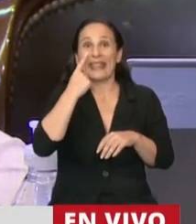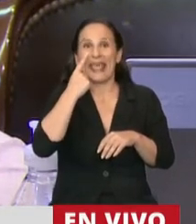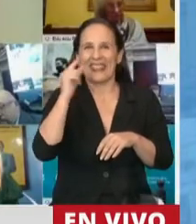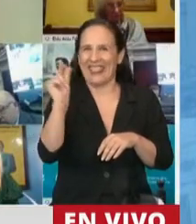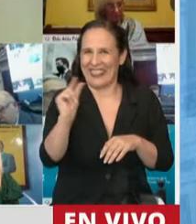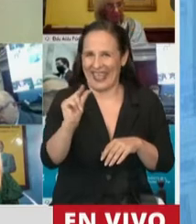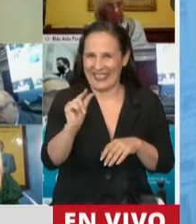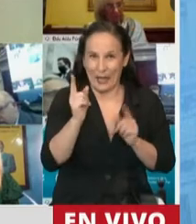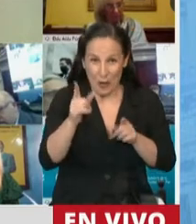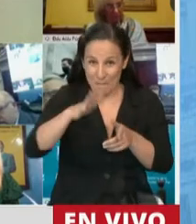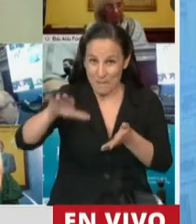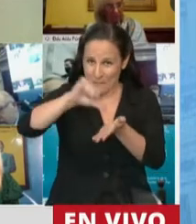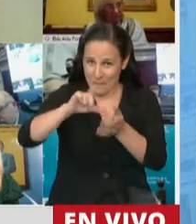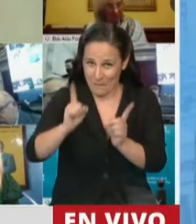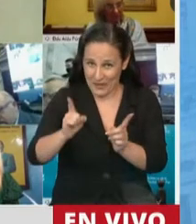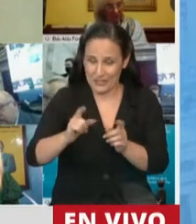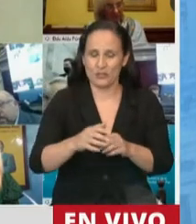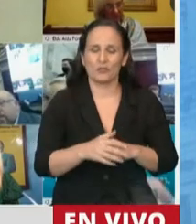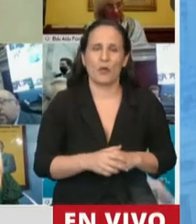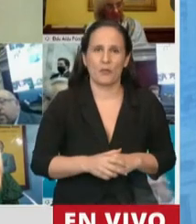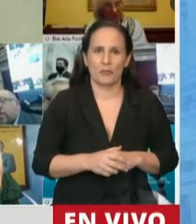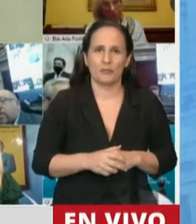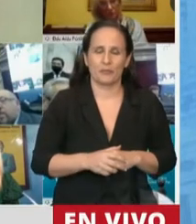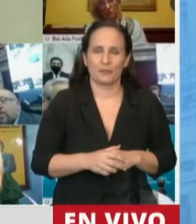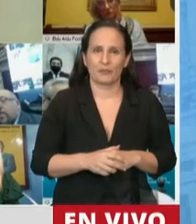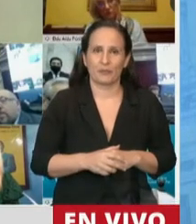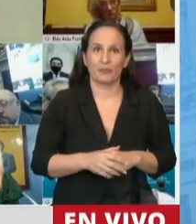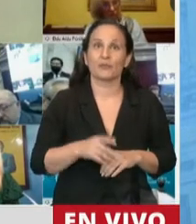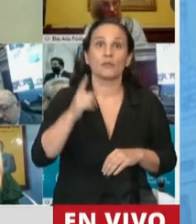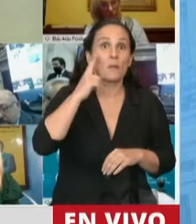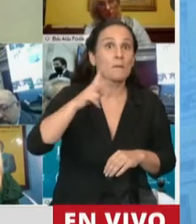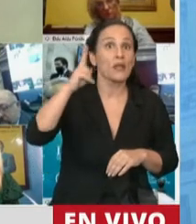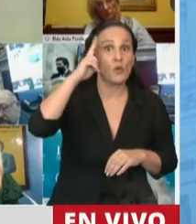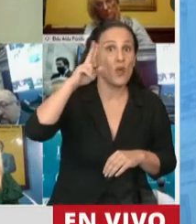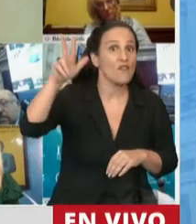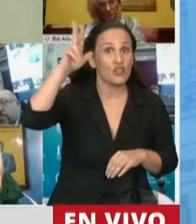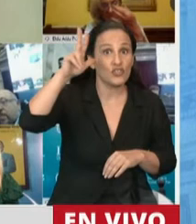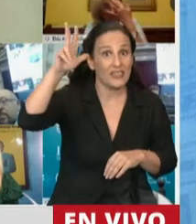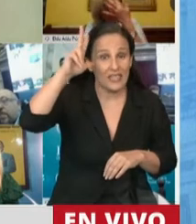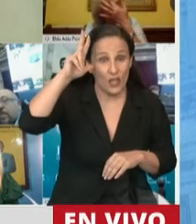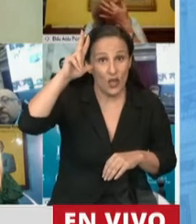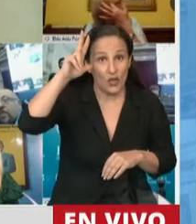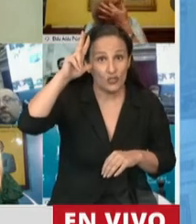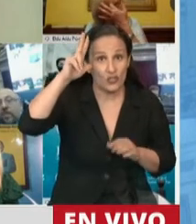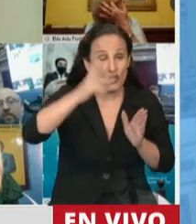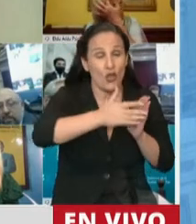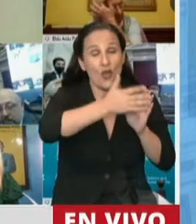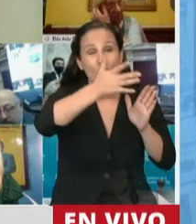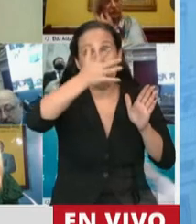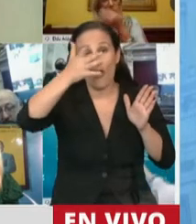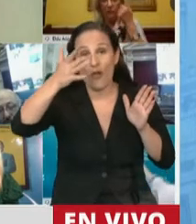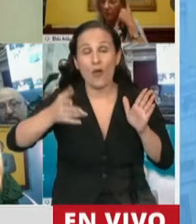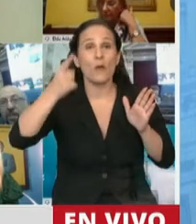la misma localidad. En el año 1988 hasta el año